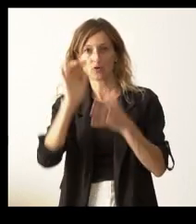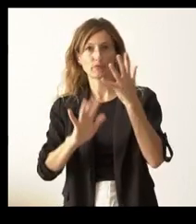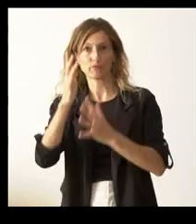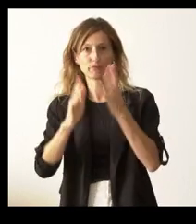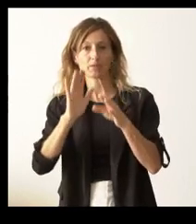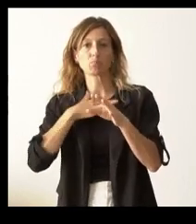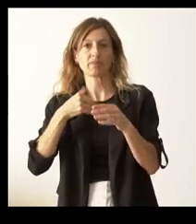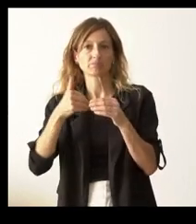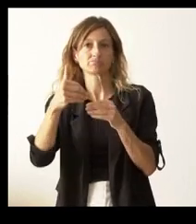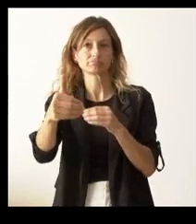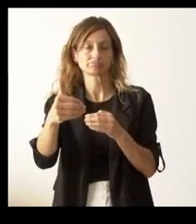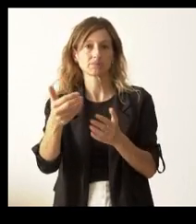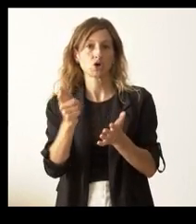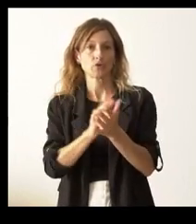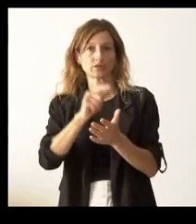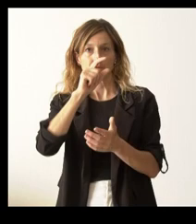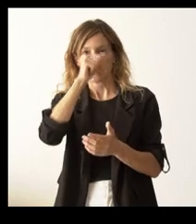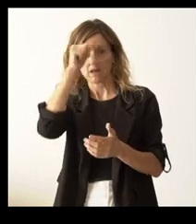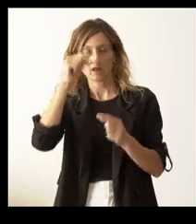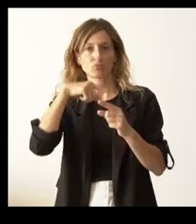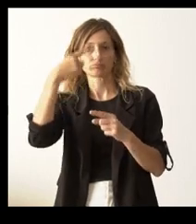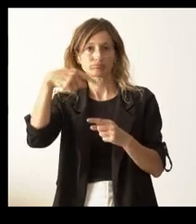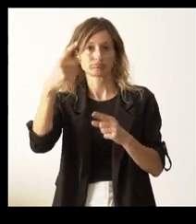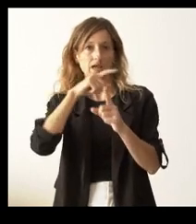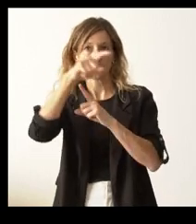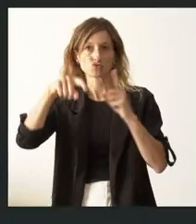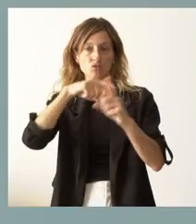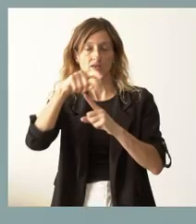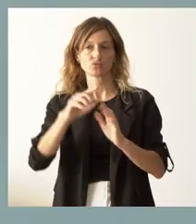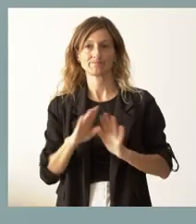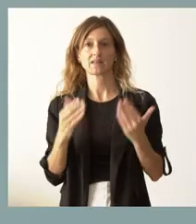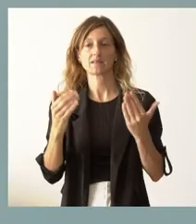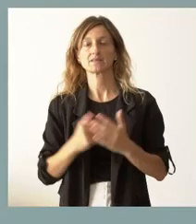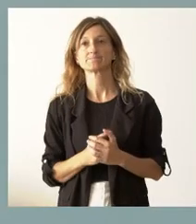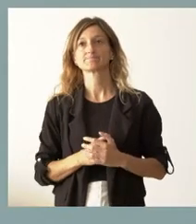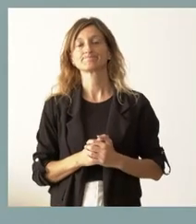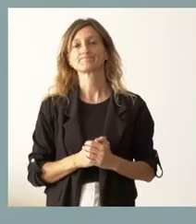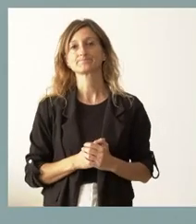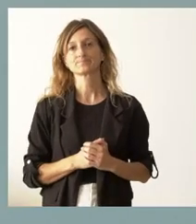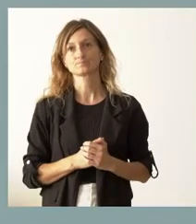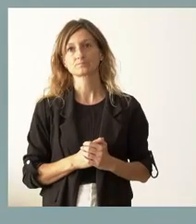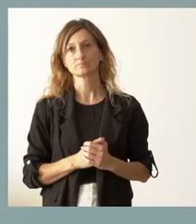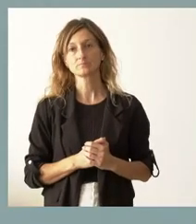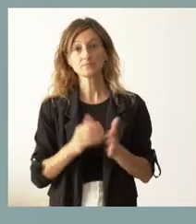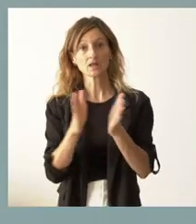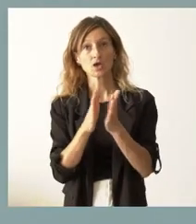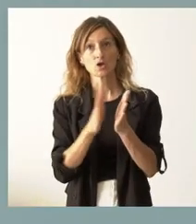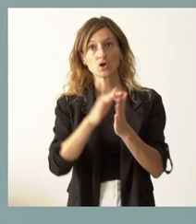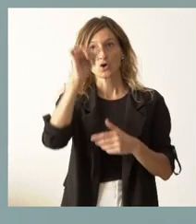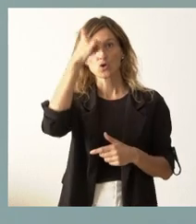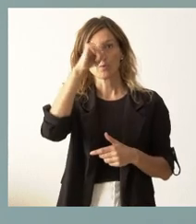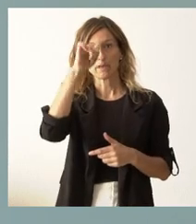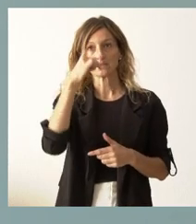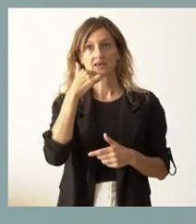producirse en veranos posteriores. Gracias. Muchas gracias a usted. A su compañero anterior, que hizo